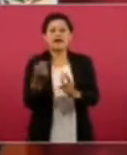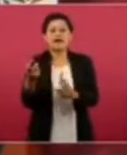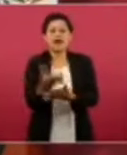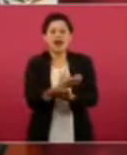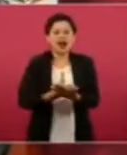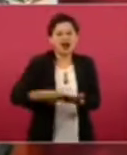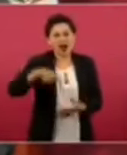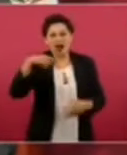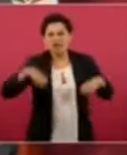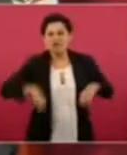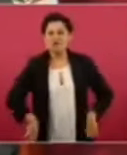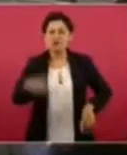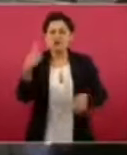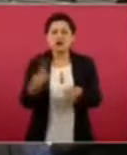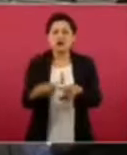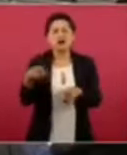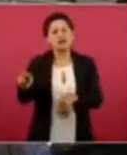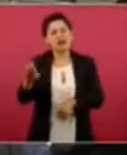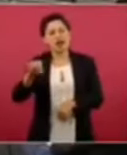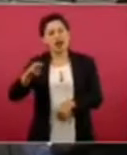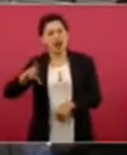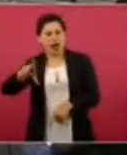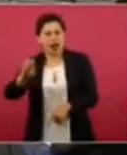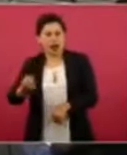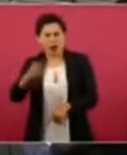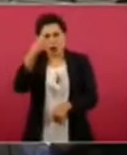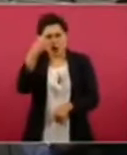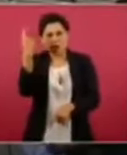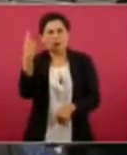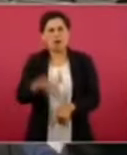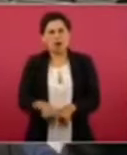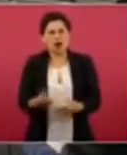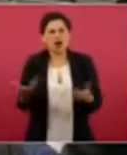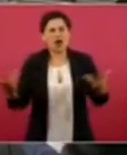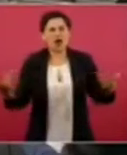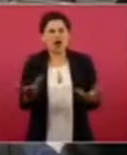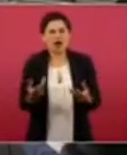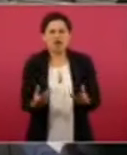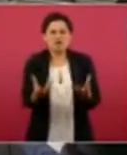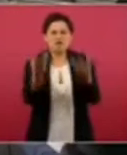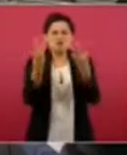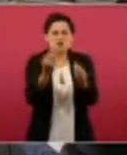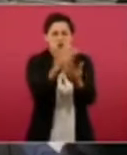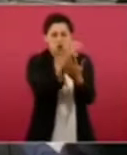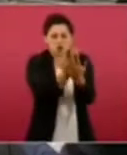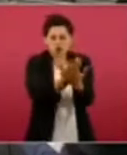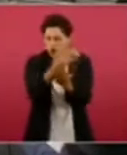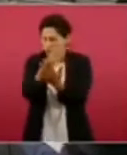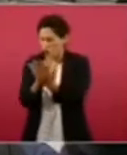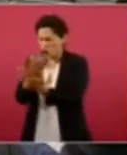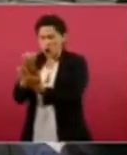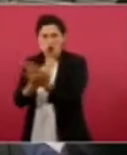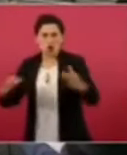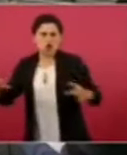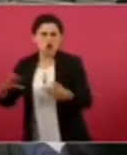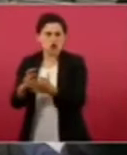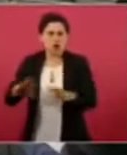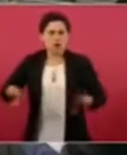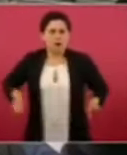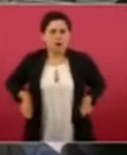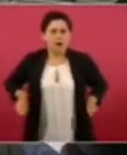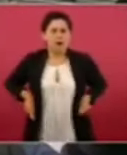Obrador. Para hacer, entre otras cosas, un montón de contratos a modo. Morena hace